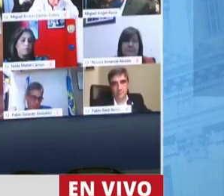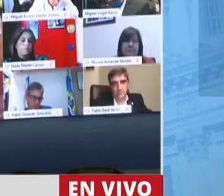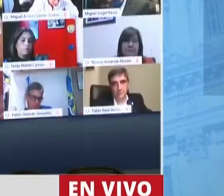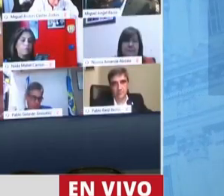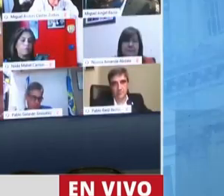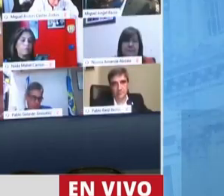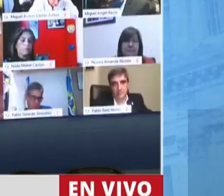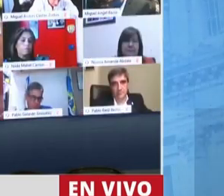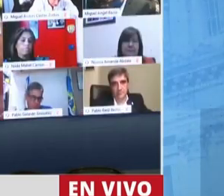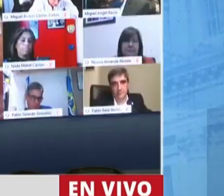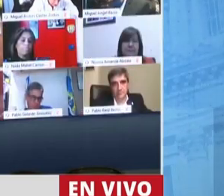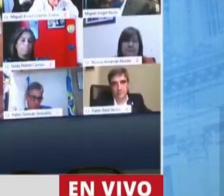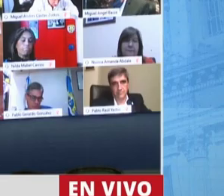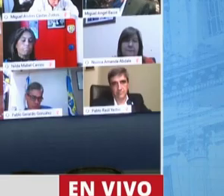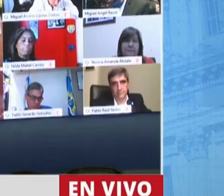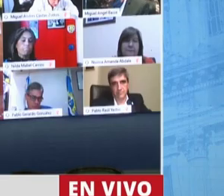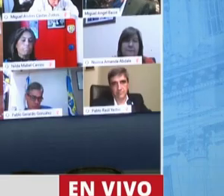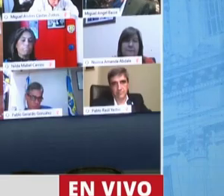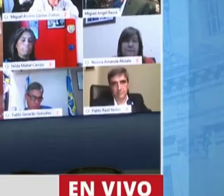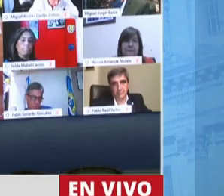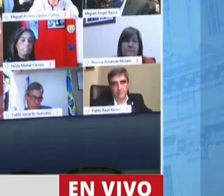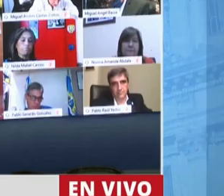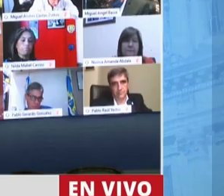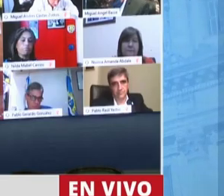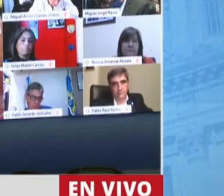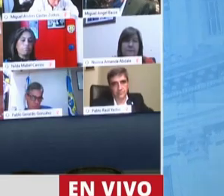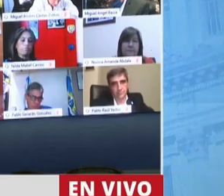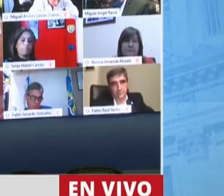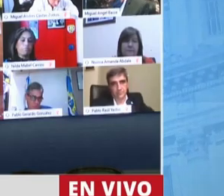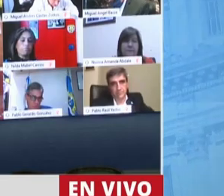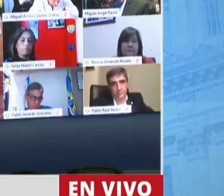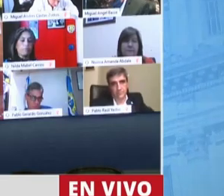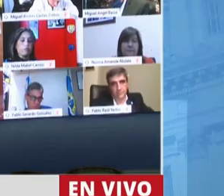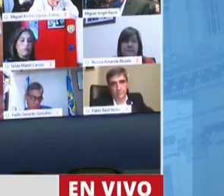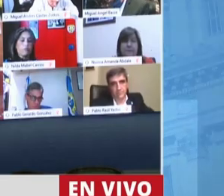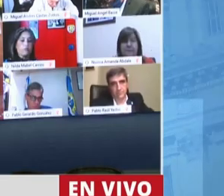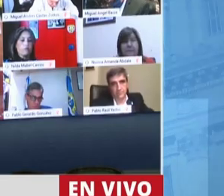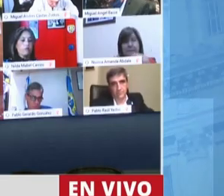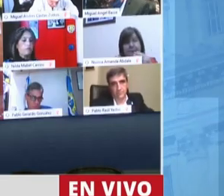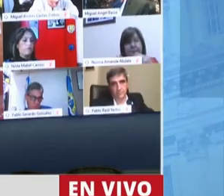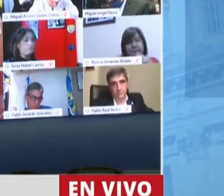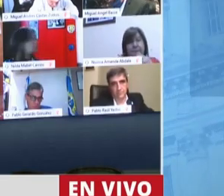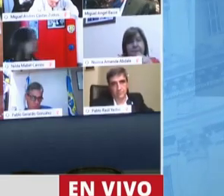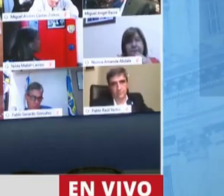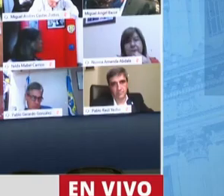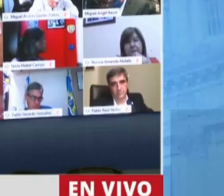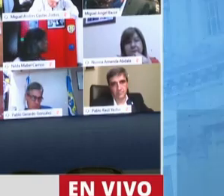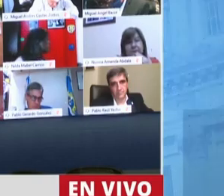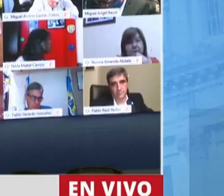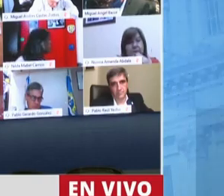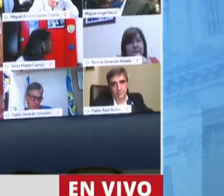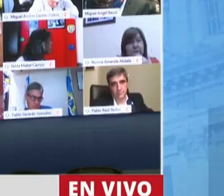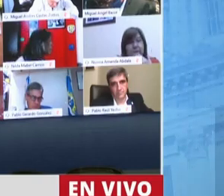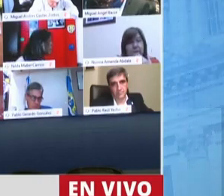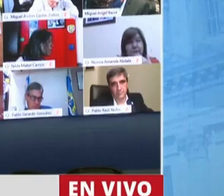está el problema climático. Que quiero alertar sobre esto, está afectando a toda, a la gran mayoría del